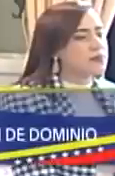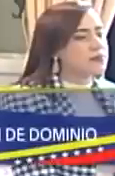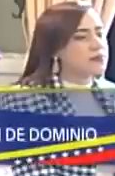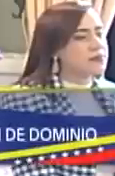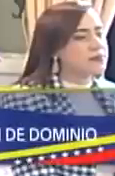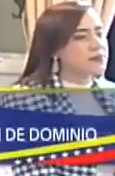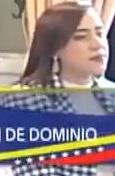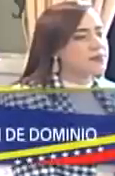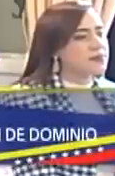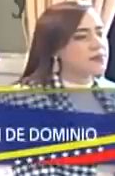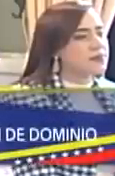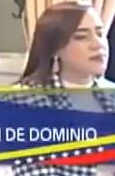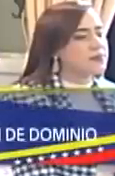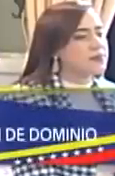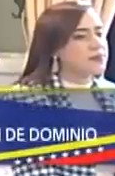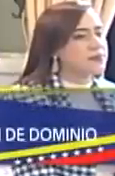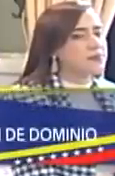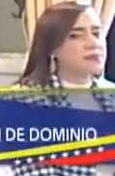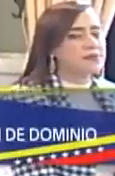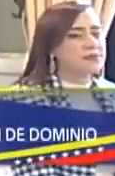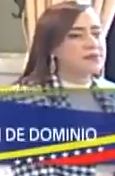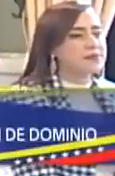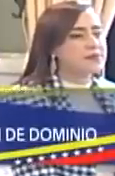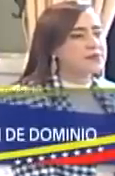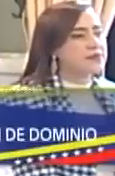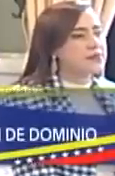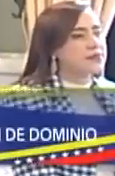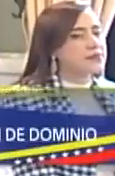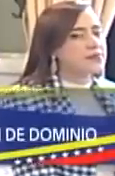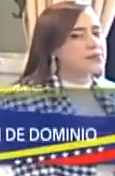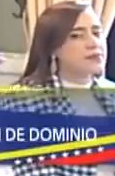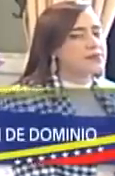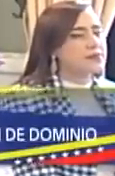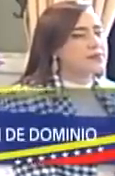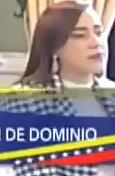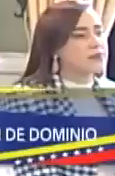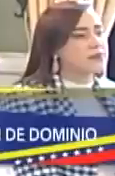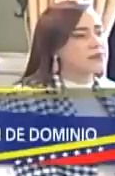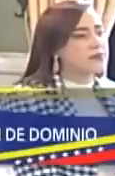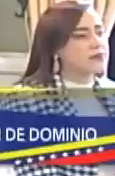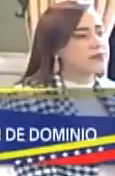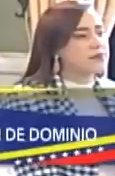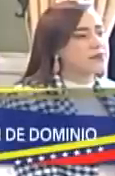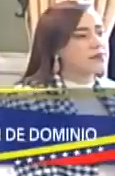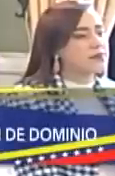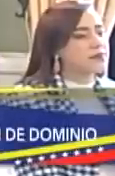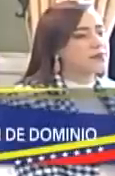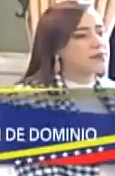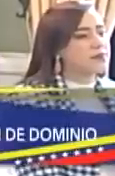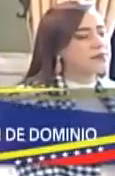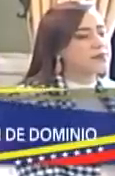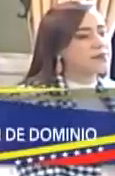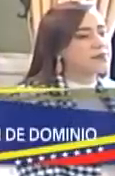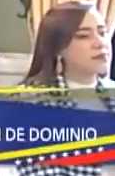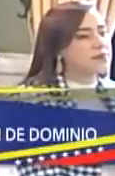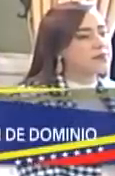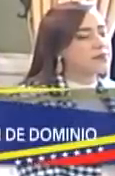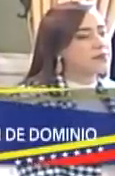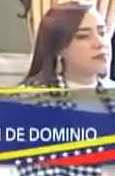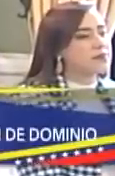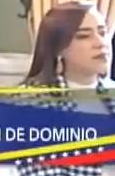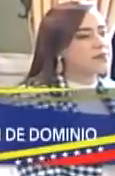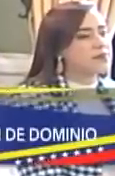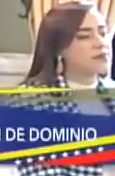proceso arduo de lucha contra la corrupción. Apenas a través de la